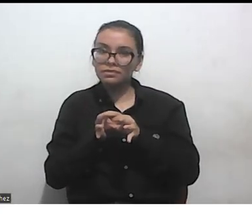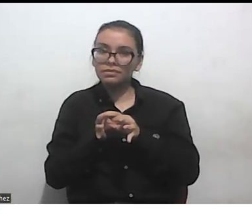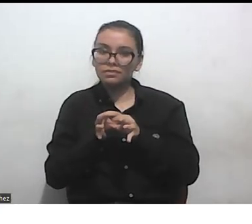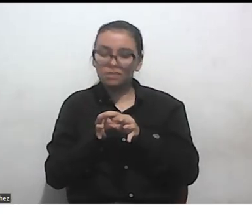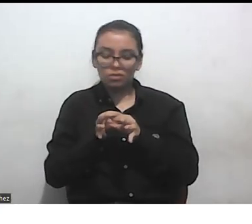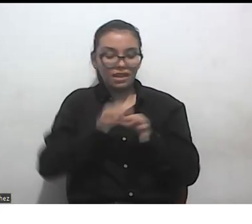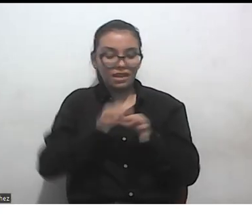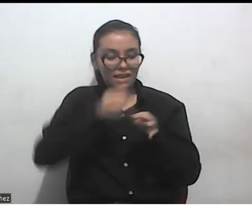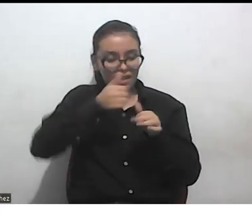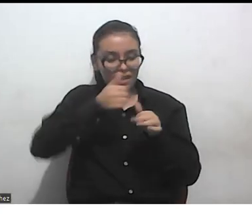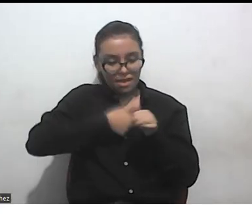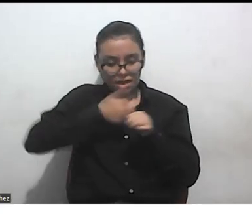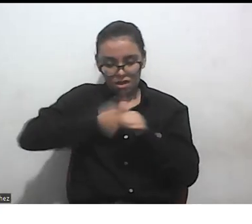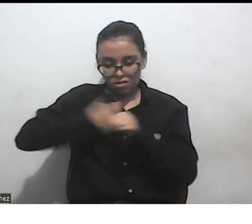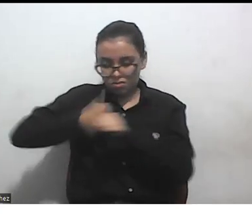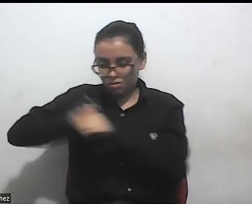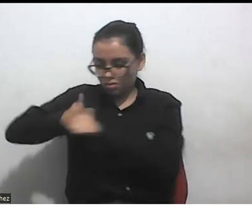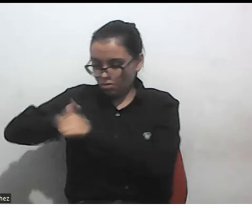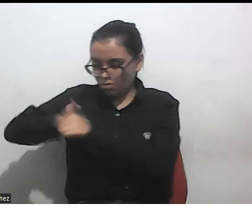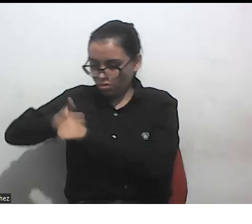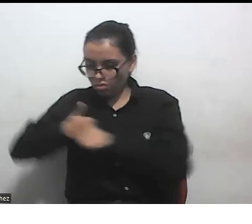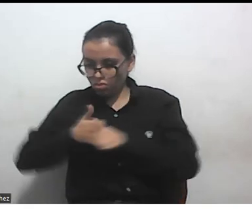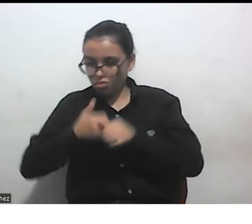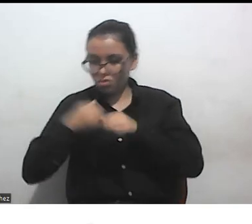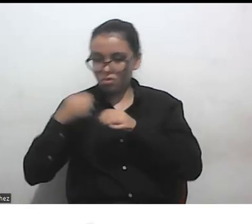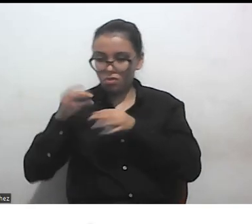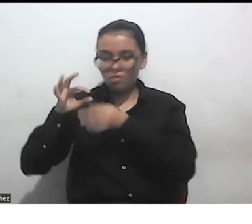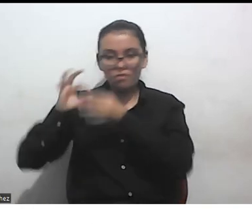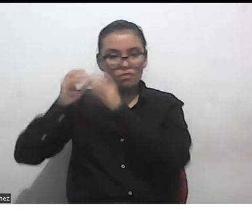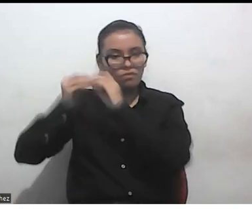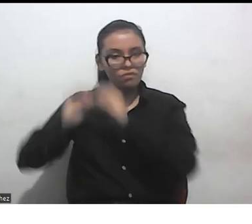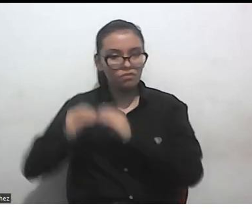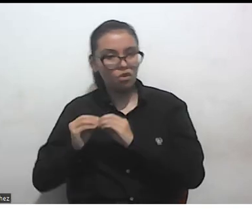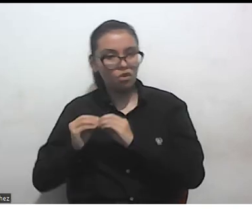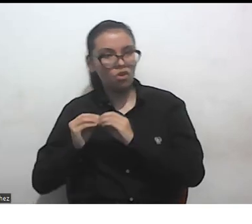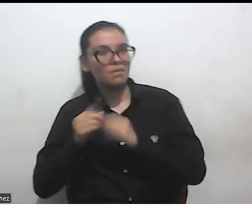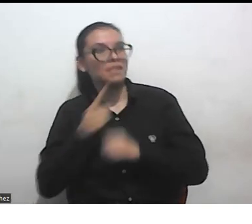uno de estos modelos ideales